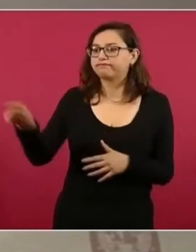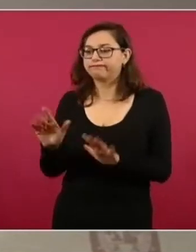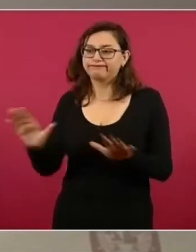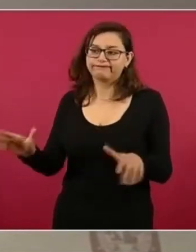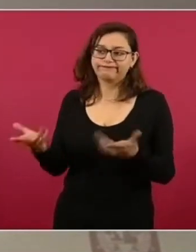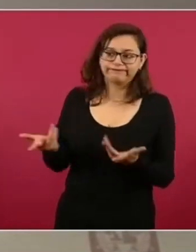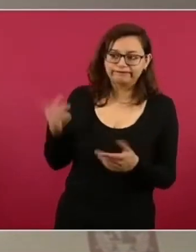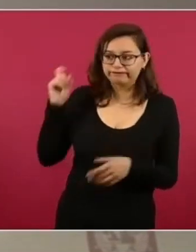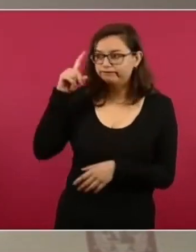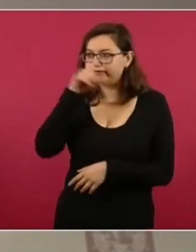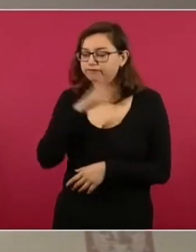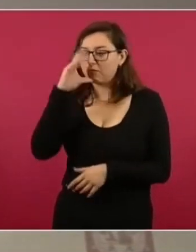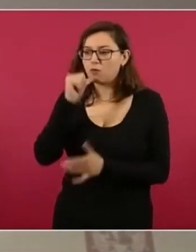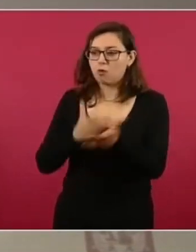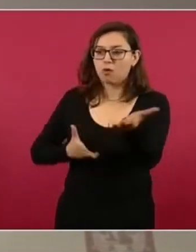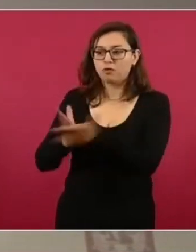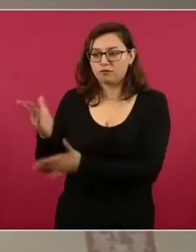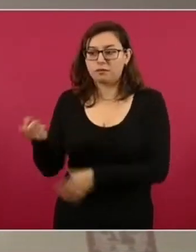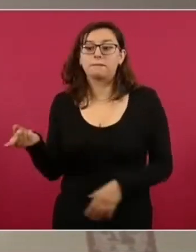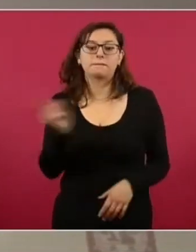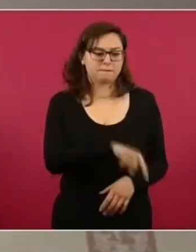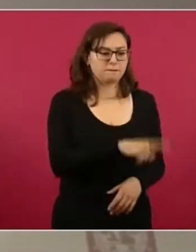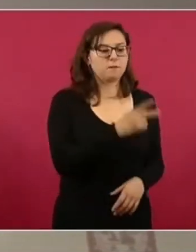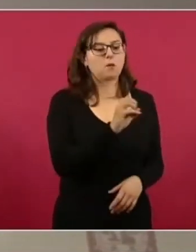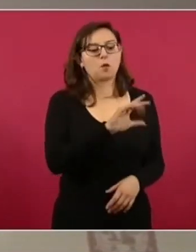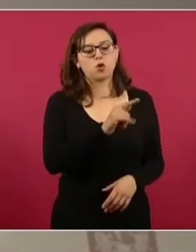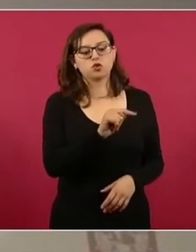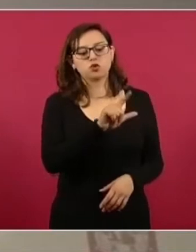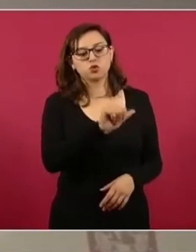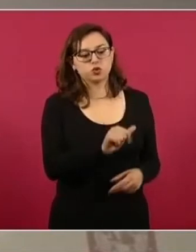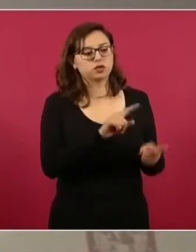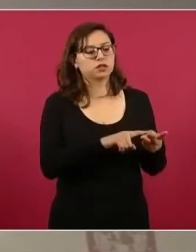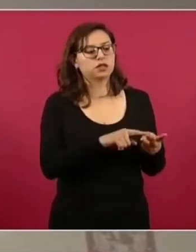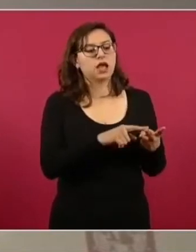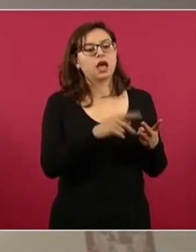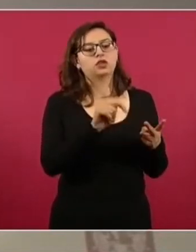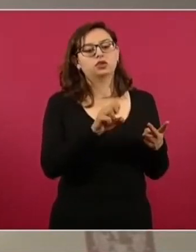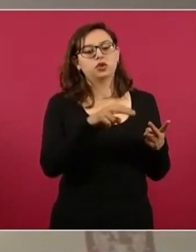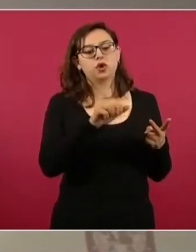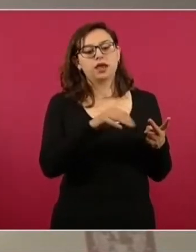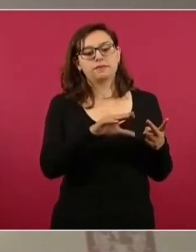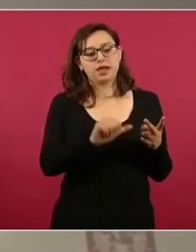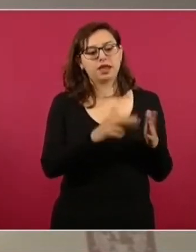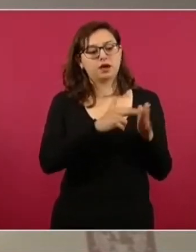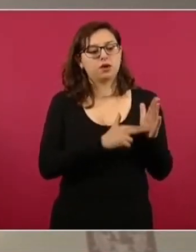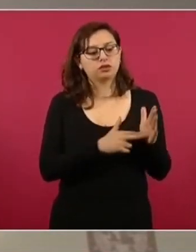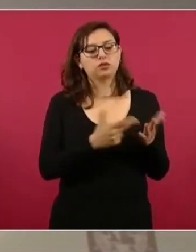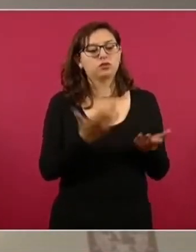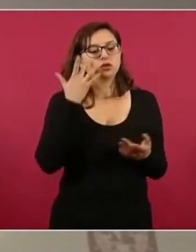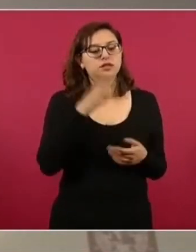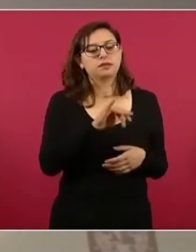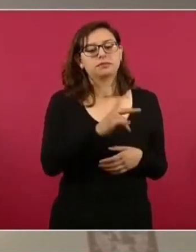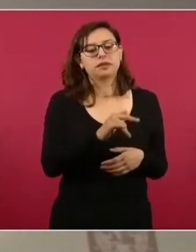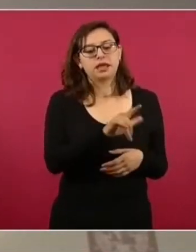la presidenta municipal de Pochutla, el presidente Tonameca, de Huatulco, de San Miguel del Puerto, una